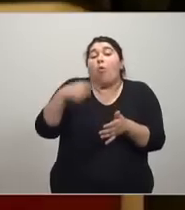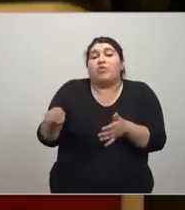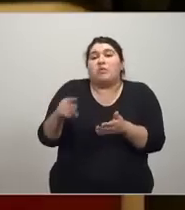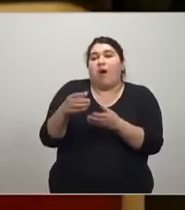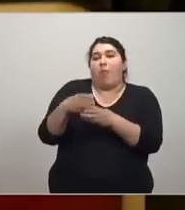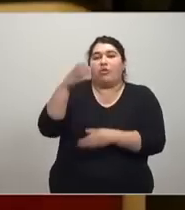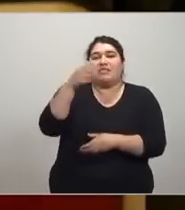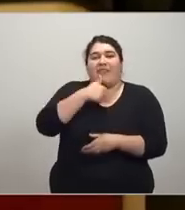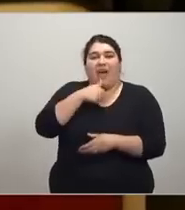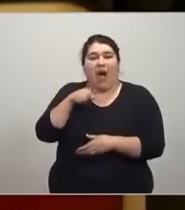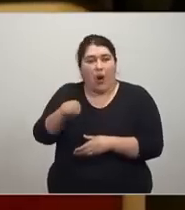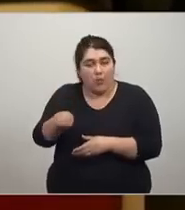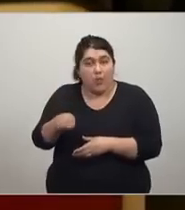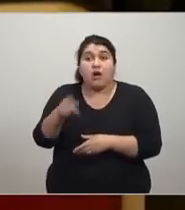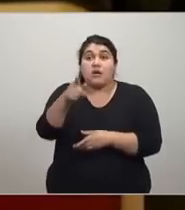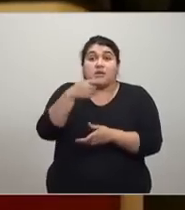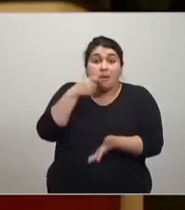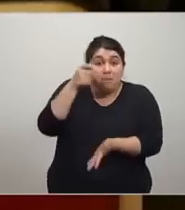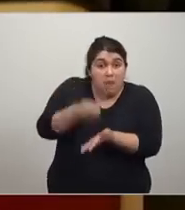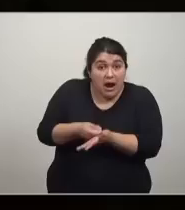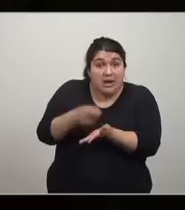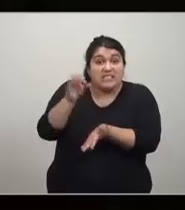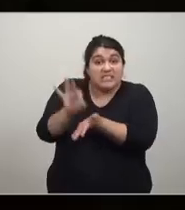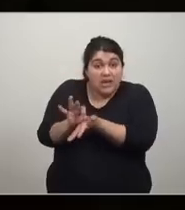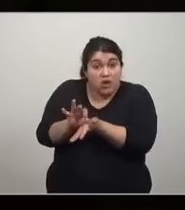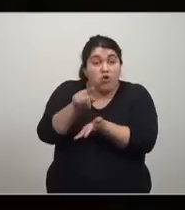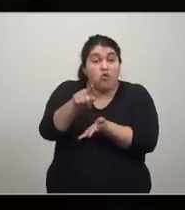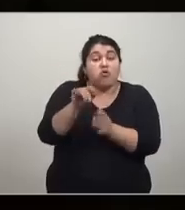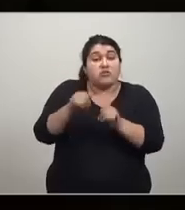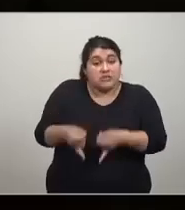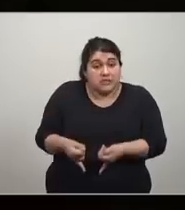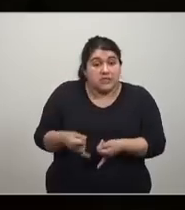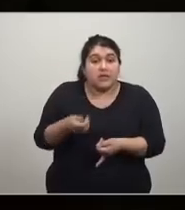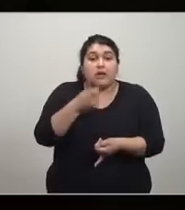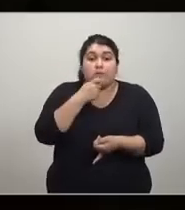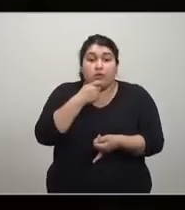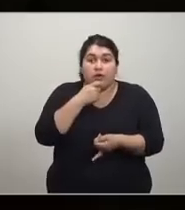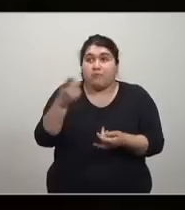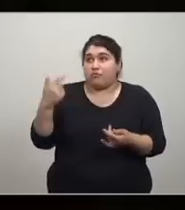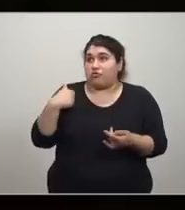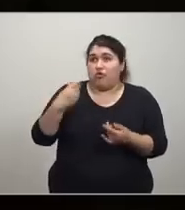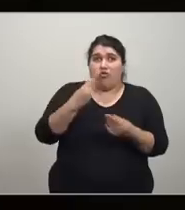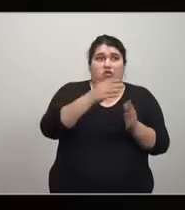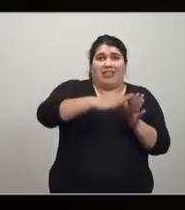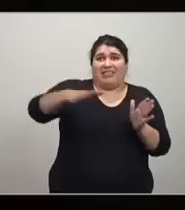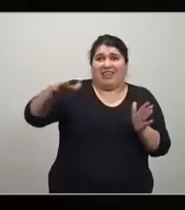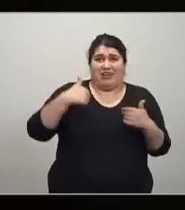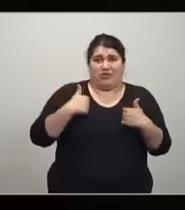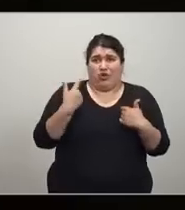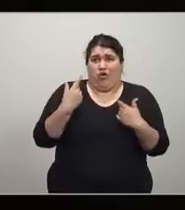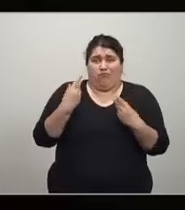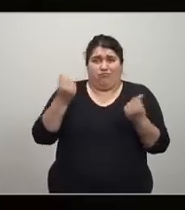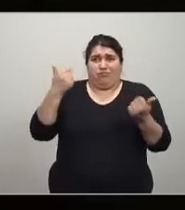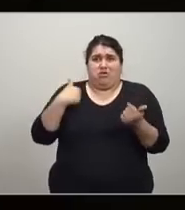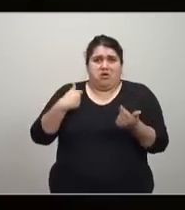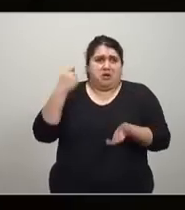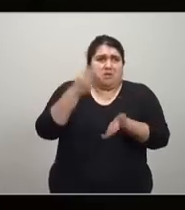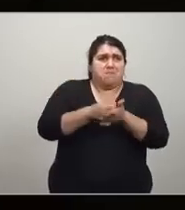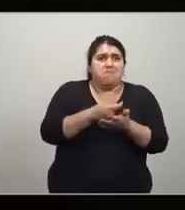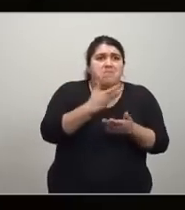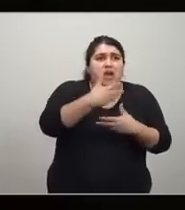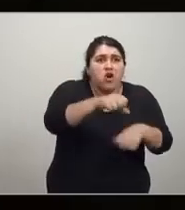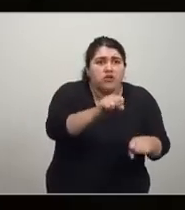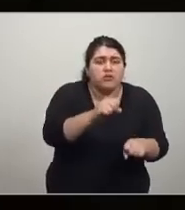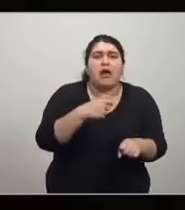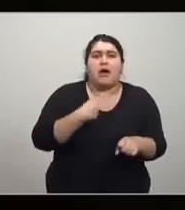Si ya tengo demasiada agua, estoy dispuesto a pagar cero por la última botella de agua, si estoy perdido en el desierto por la primera botella de agua, estoy dispuesto a pagar muchísimo. Entonces, el